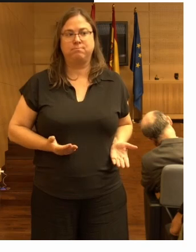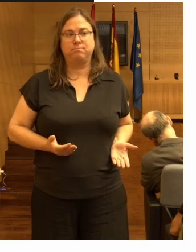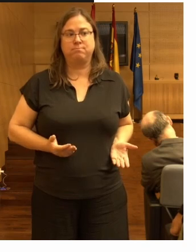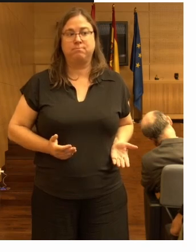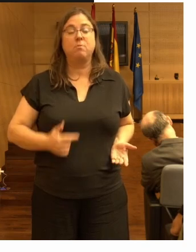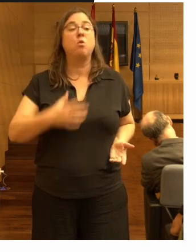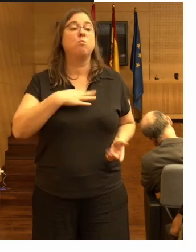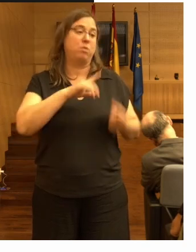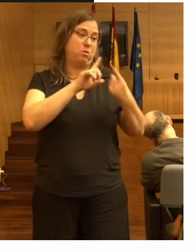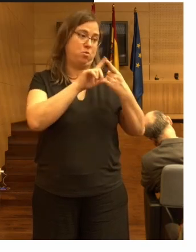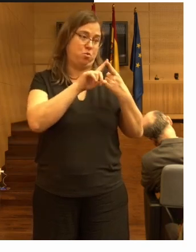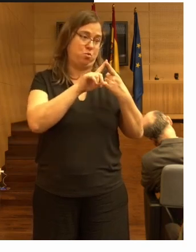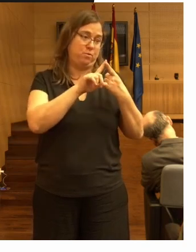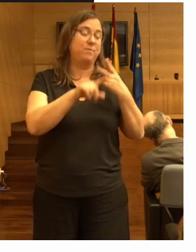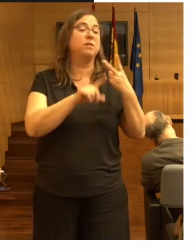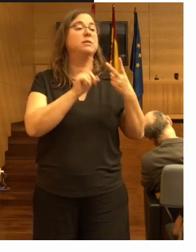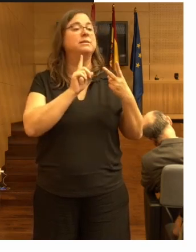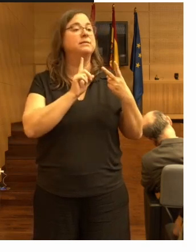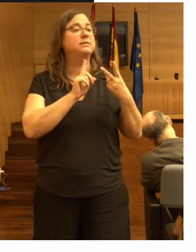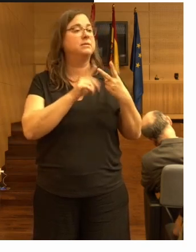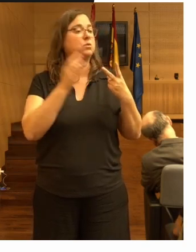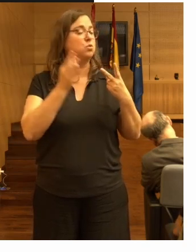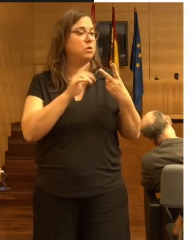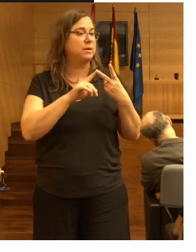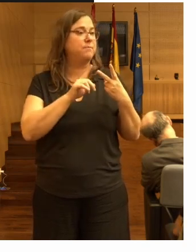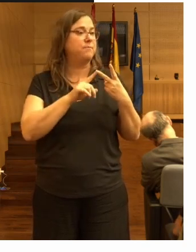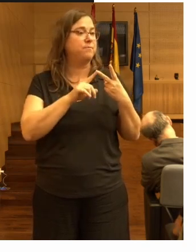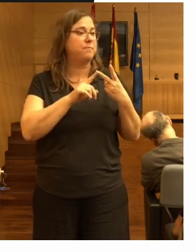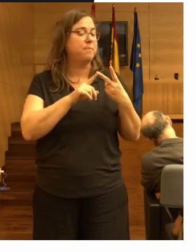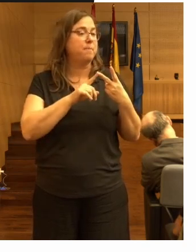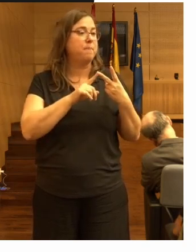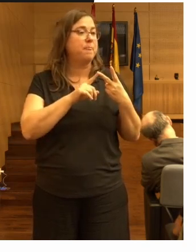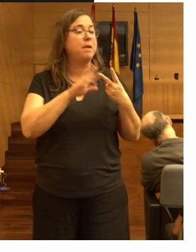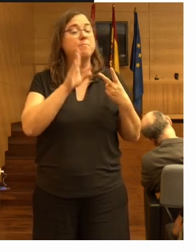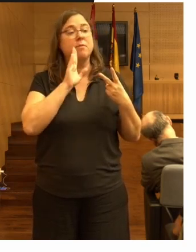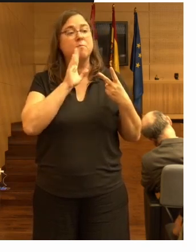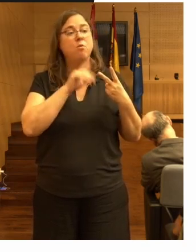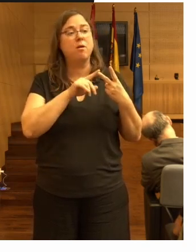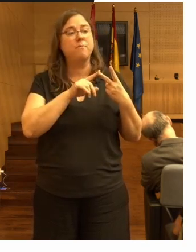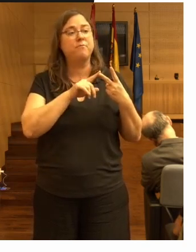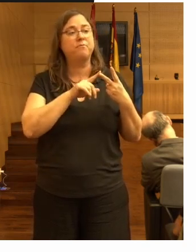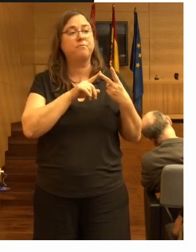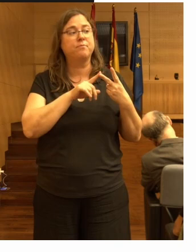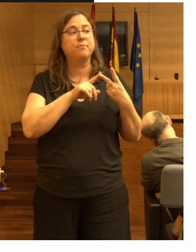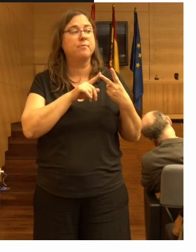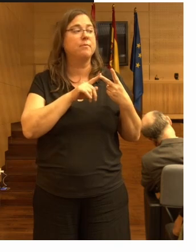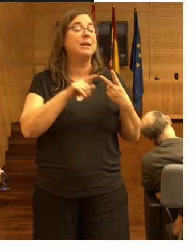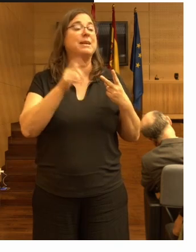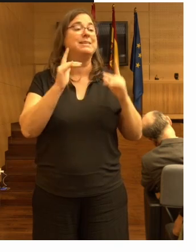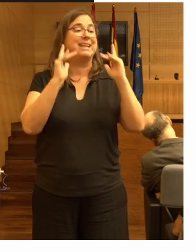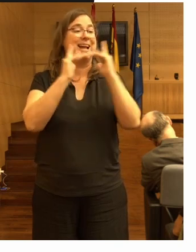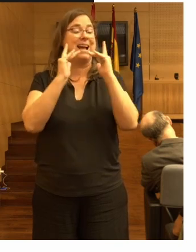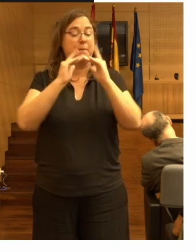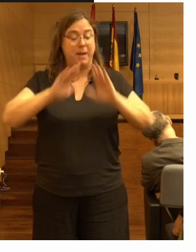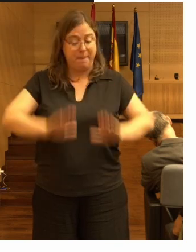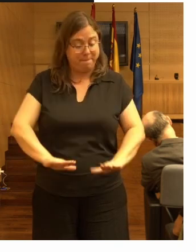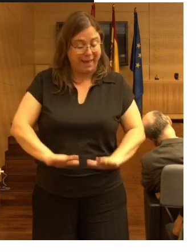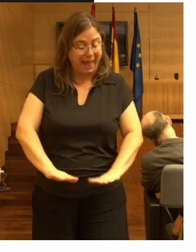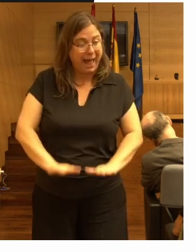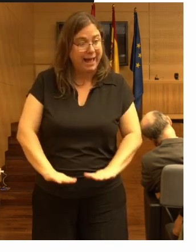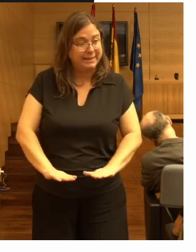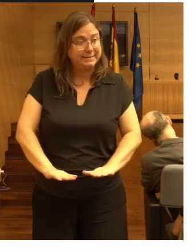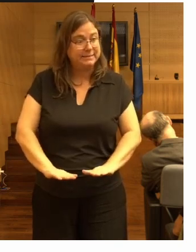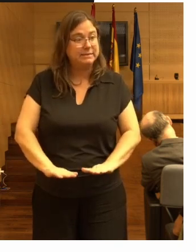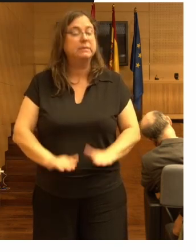ese podría ser un caso y en el segundo caso en el comentaba Elizabeth que usando camas ultra bajas o camas